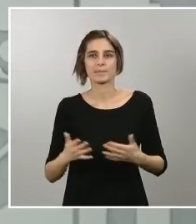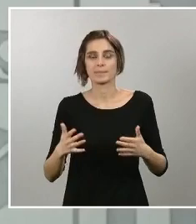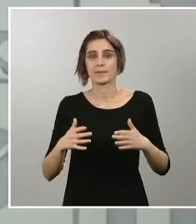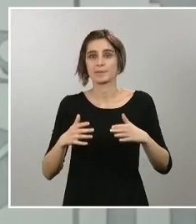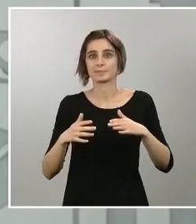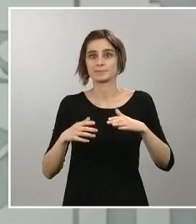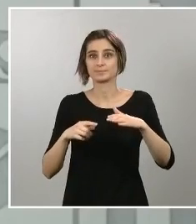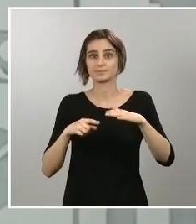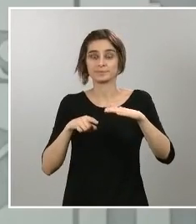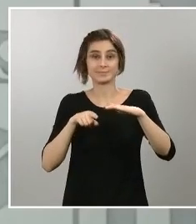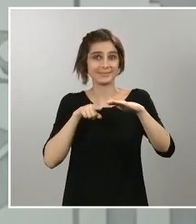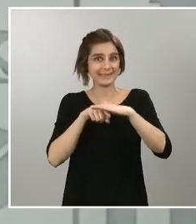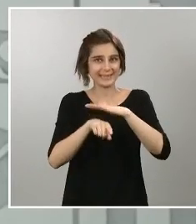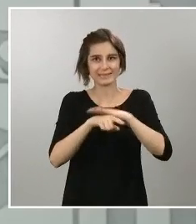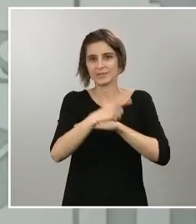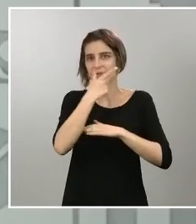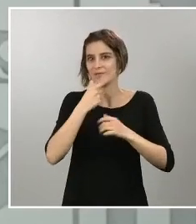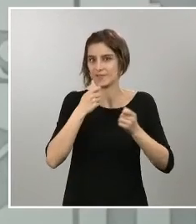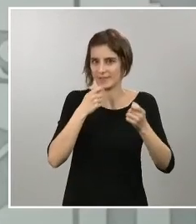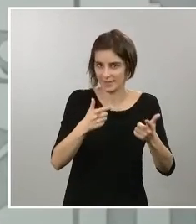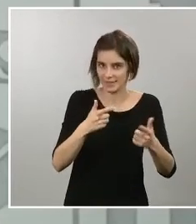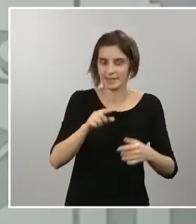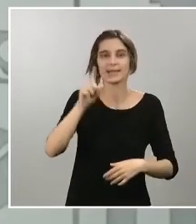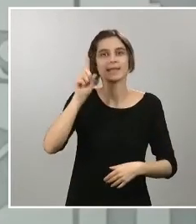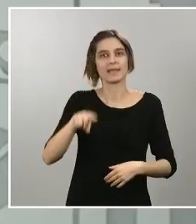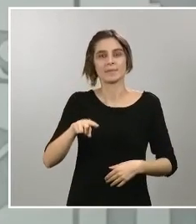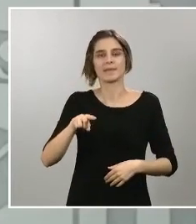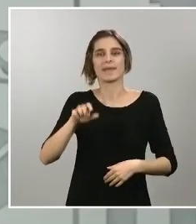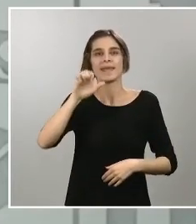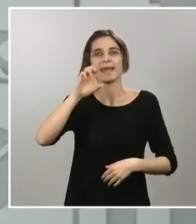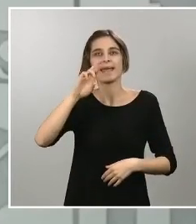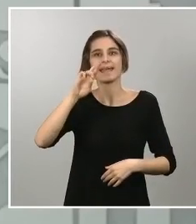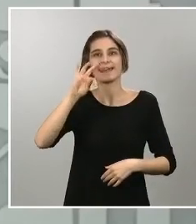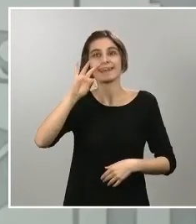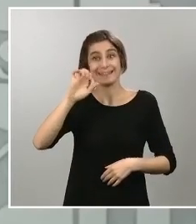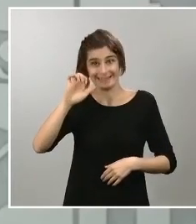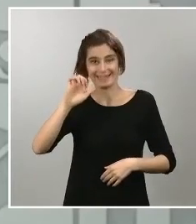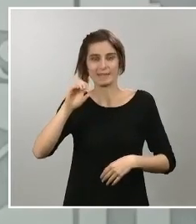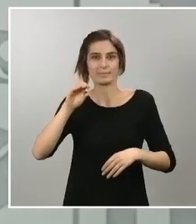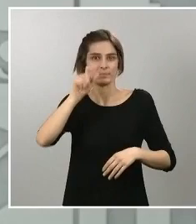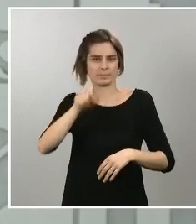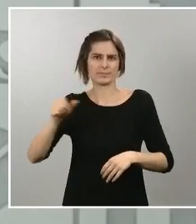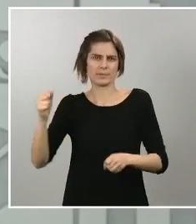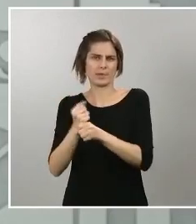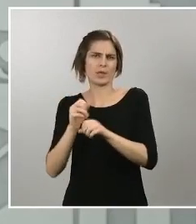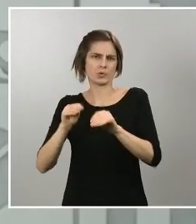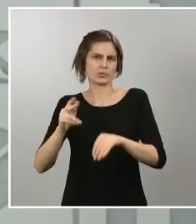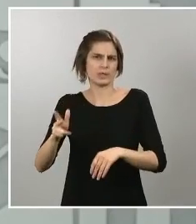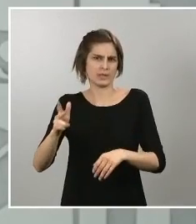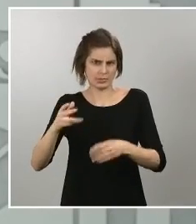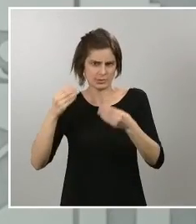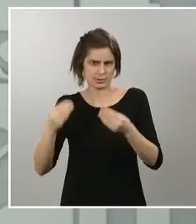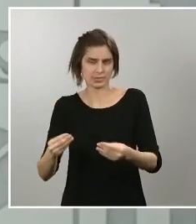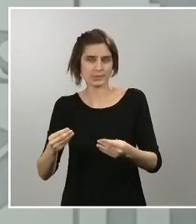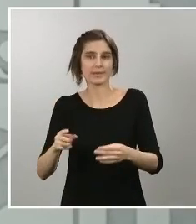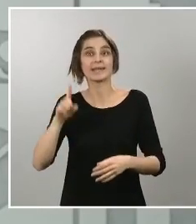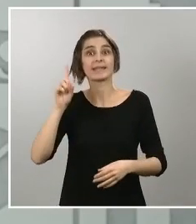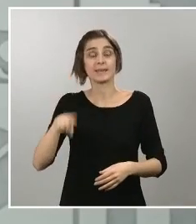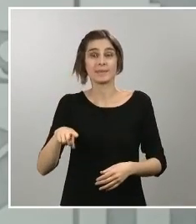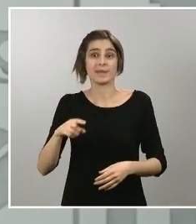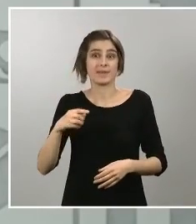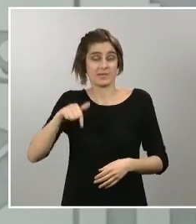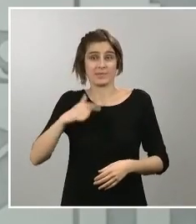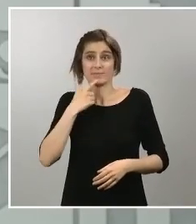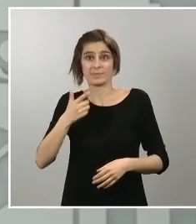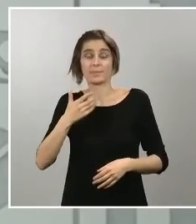trabajadores sobre las prestaciones de los ERTE, así como en el día de hoy este permiso, retribuido recuperable, insisto,